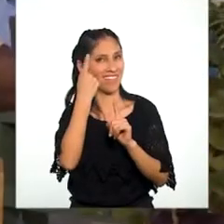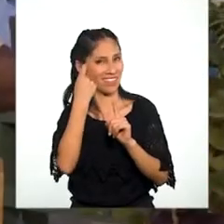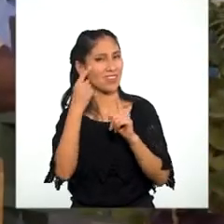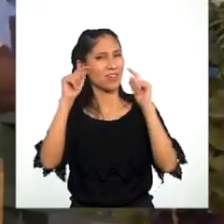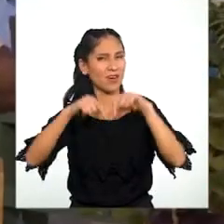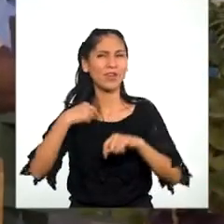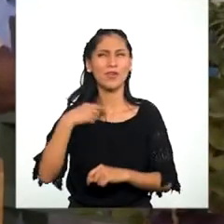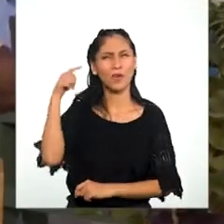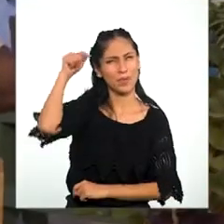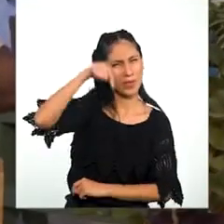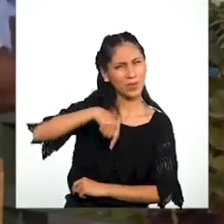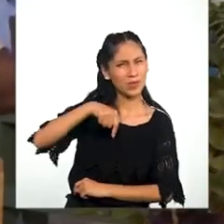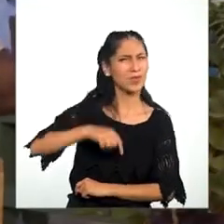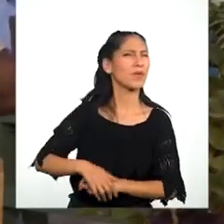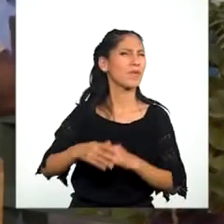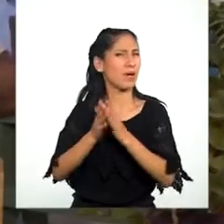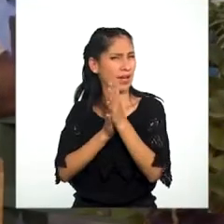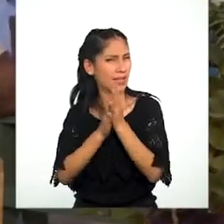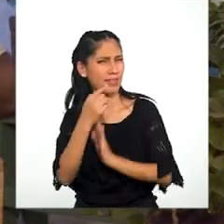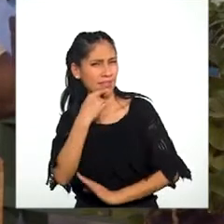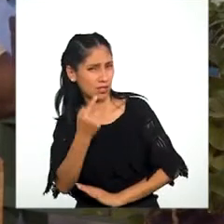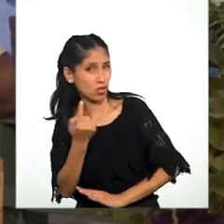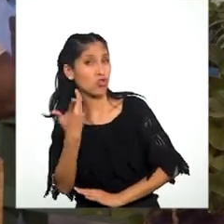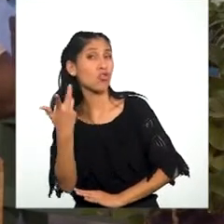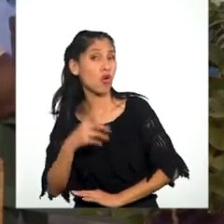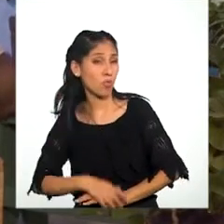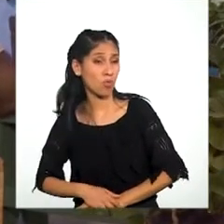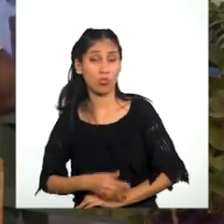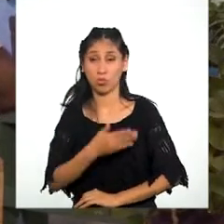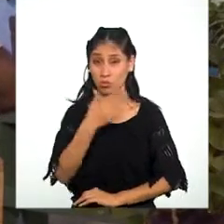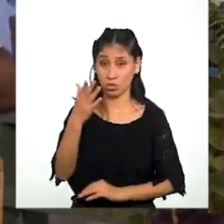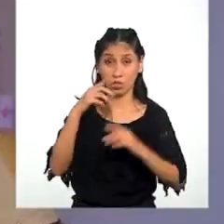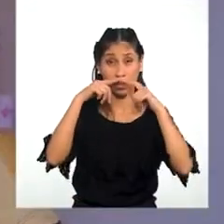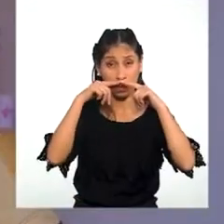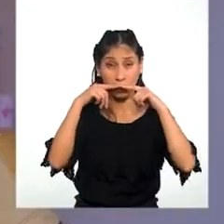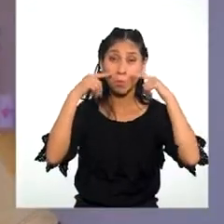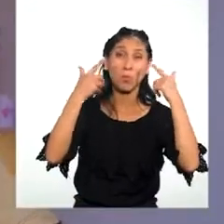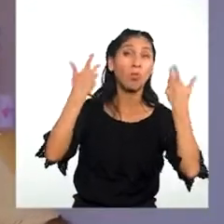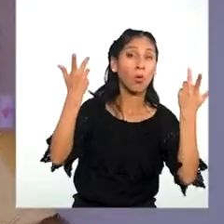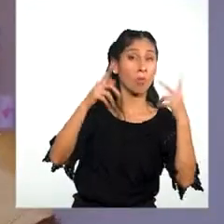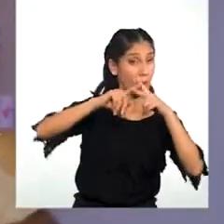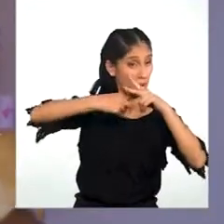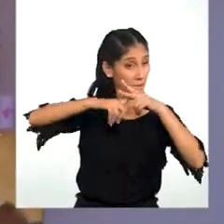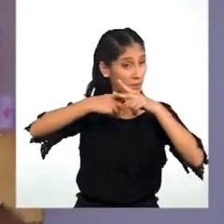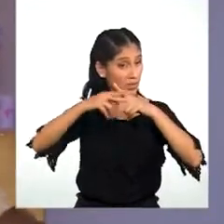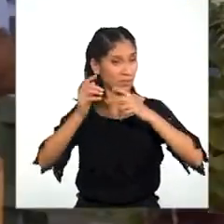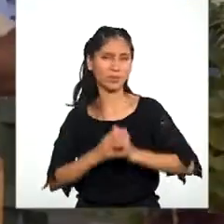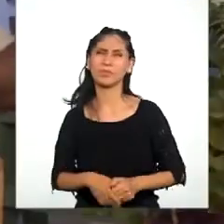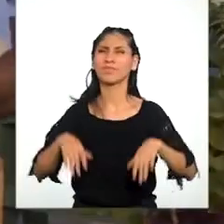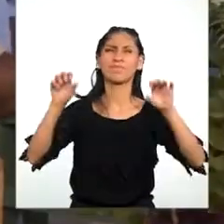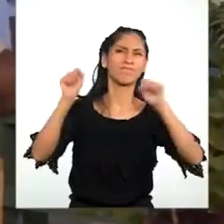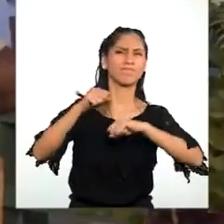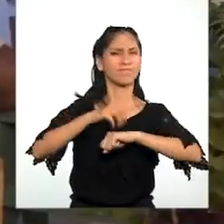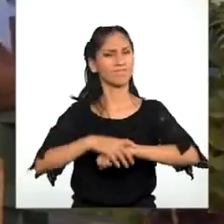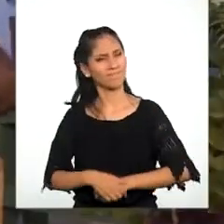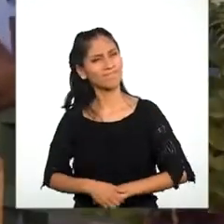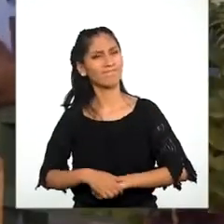mostrarles Como no debemos Usar la mascarilla ¡Empecemos! Héctor